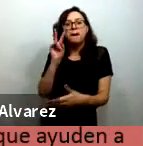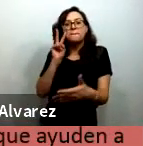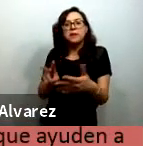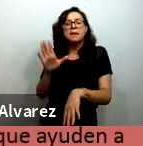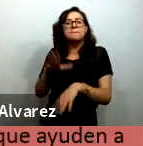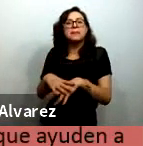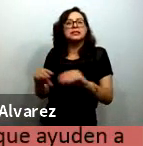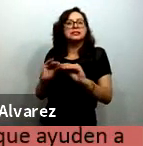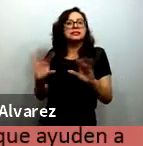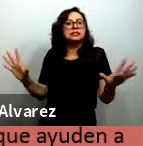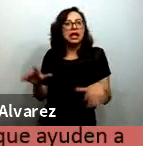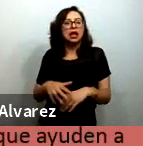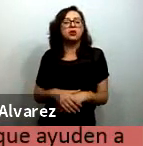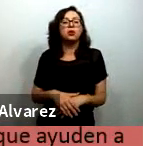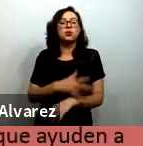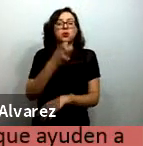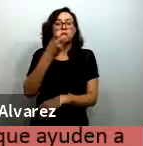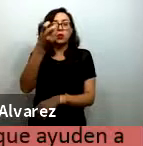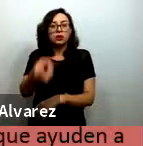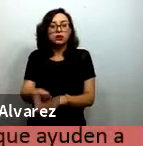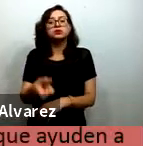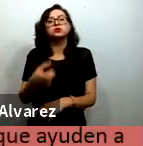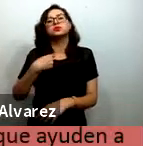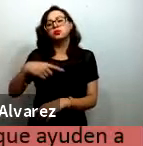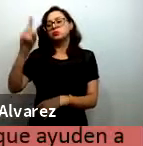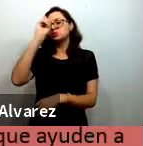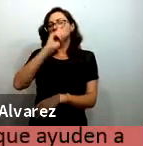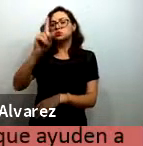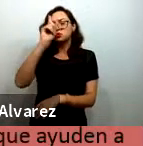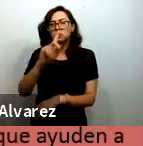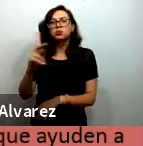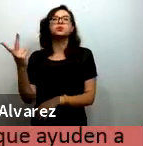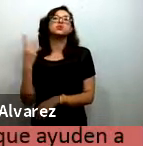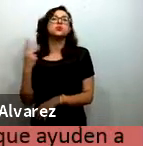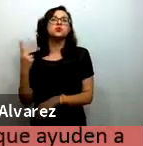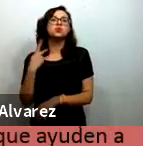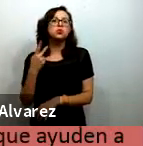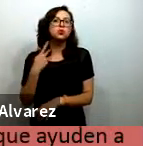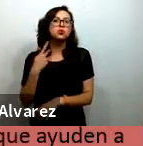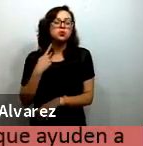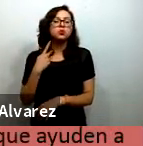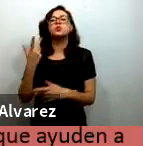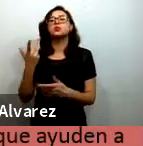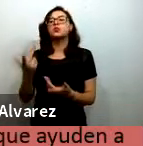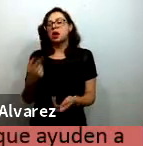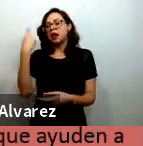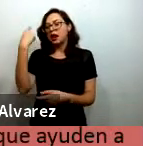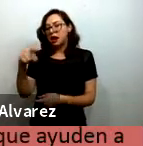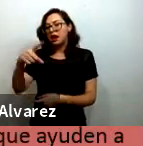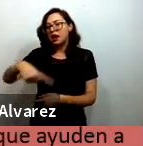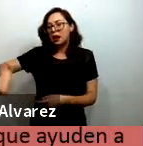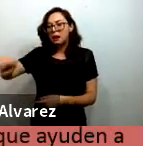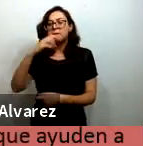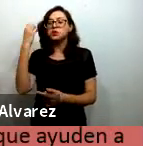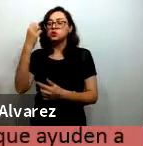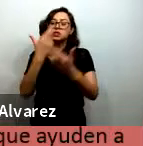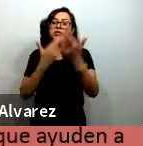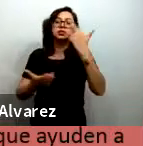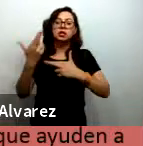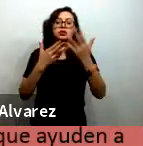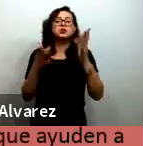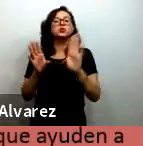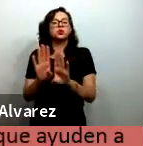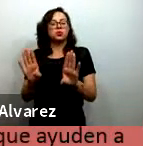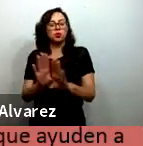bueno pues por un lado vamos a encontrar recomendaciones de políticas orientadas al regreso a las escuelas esta la UNESCO